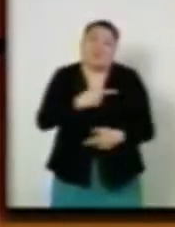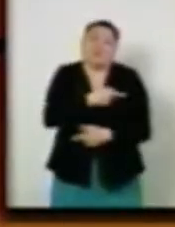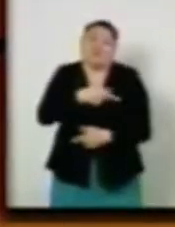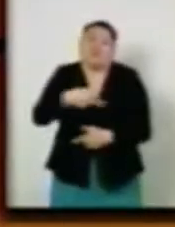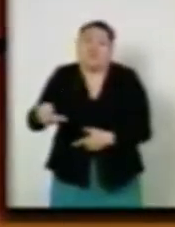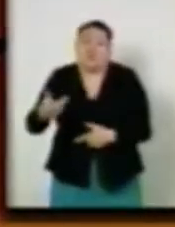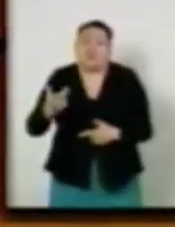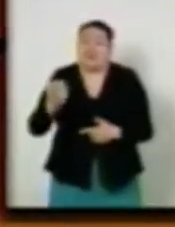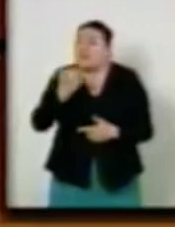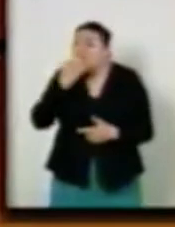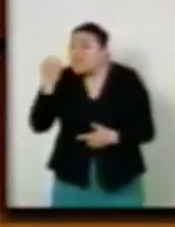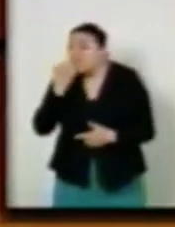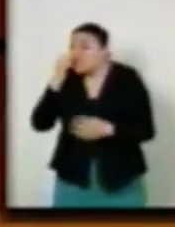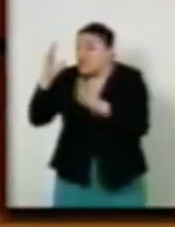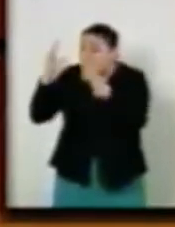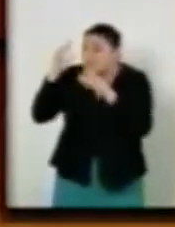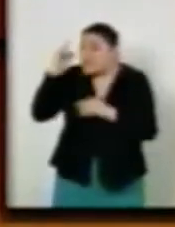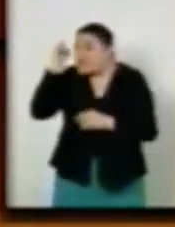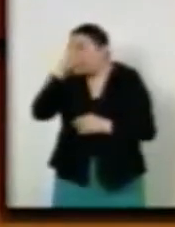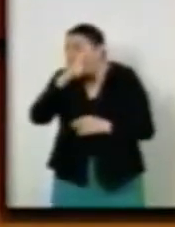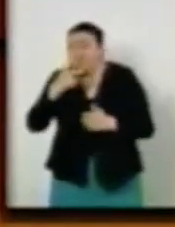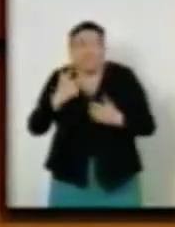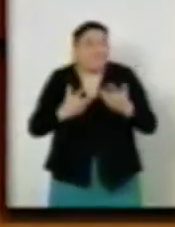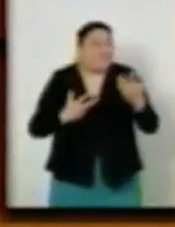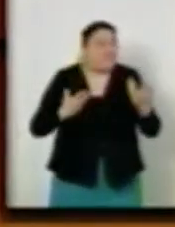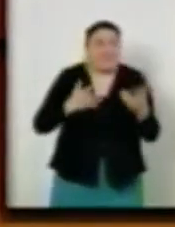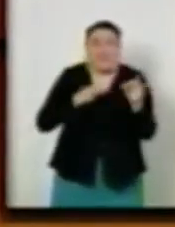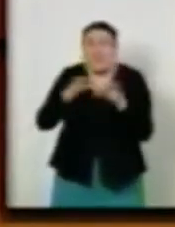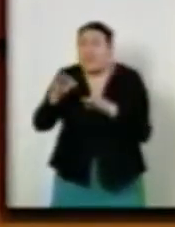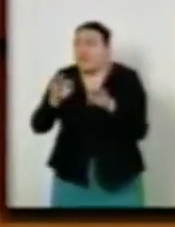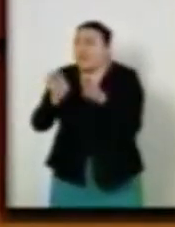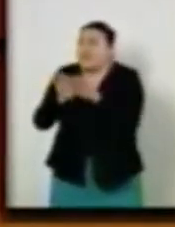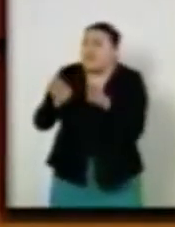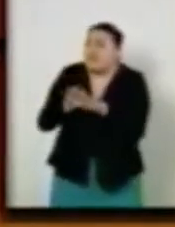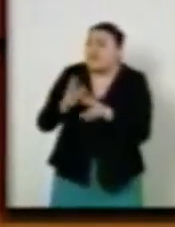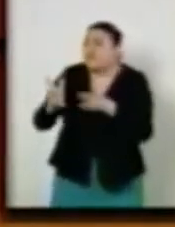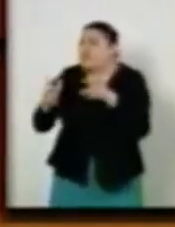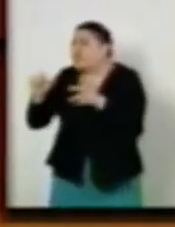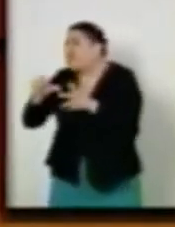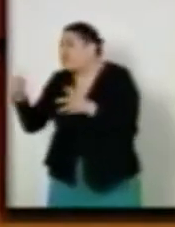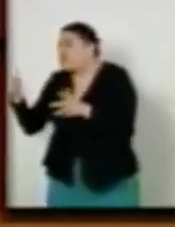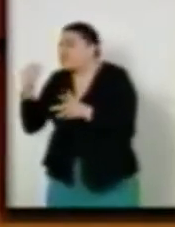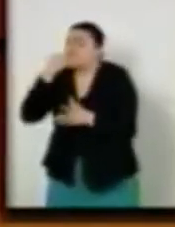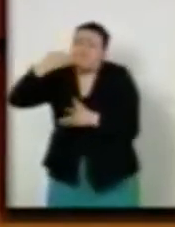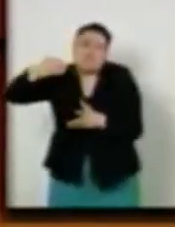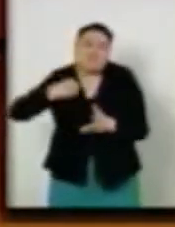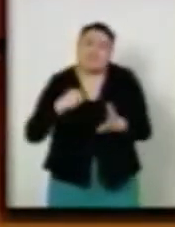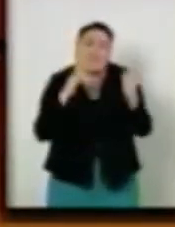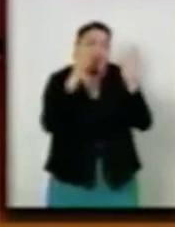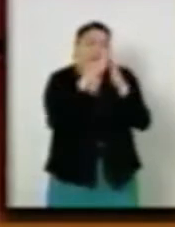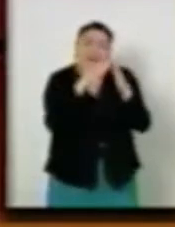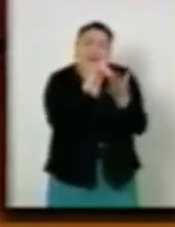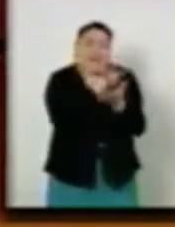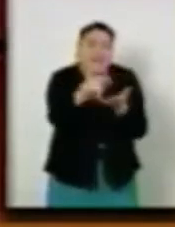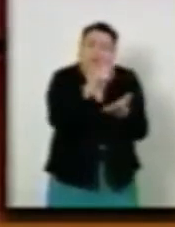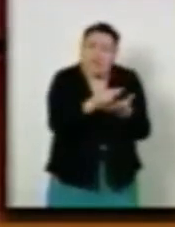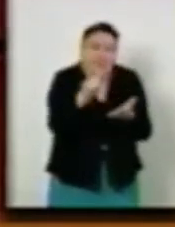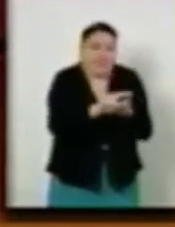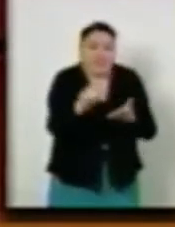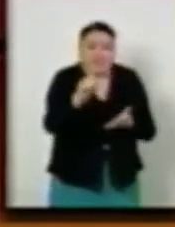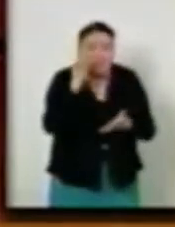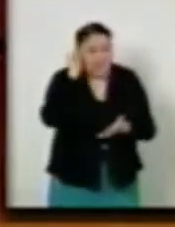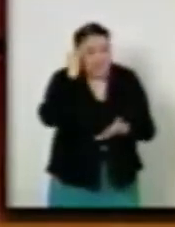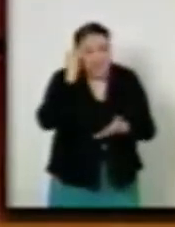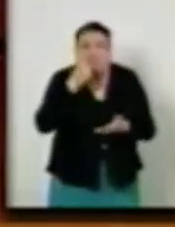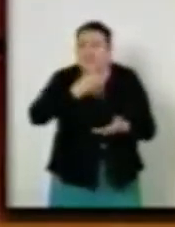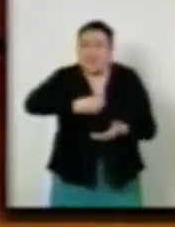oportunidades educativas, por lo que resulta más difícil desempeñar otro empleo. A nivel mundial, esta actividad